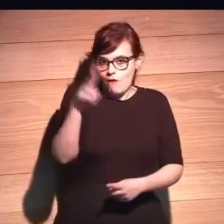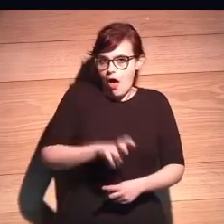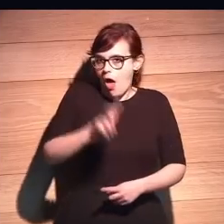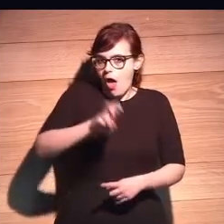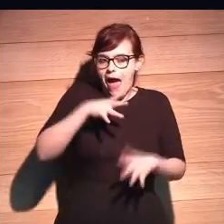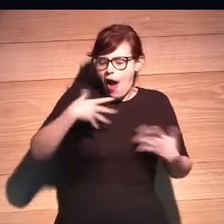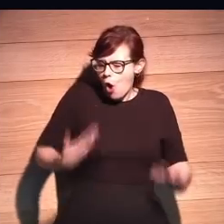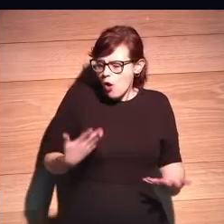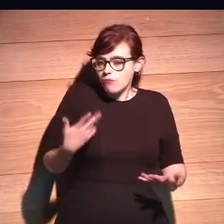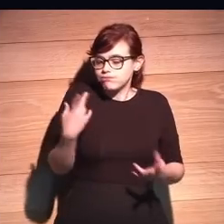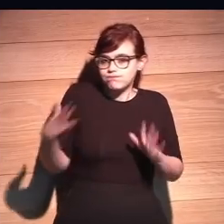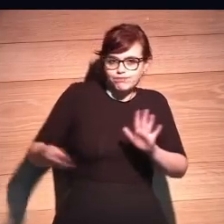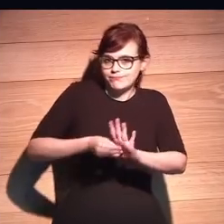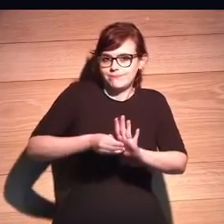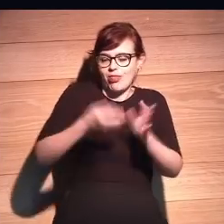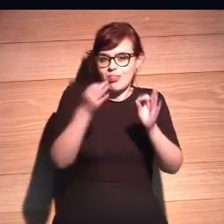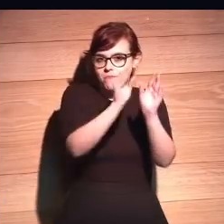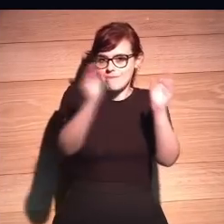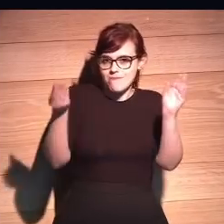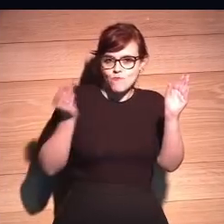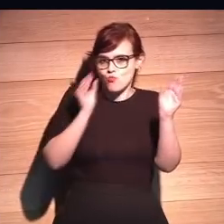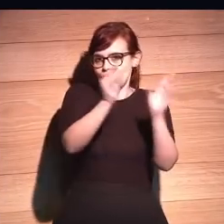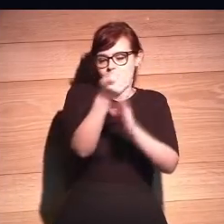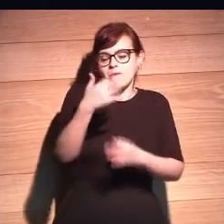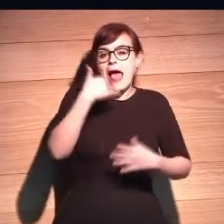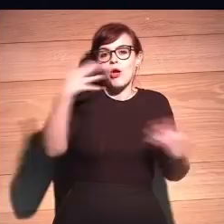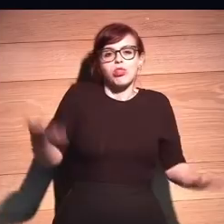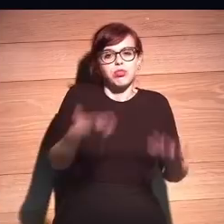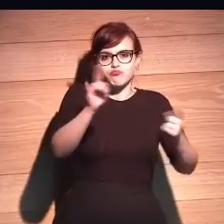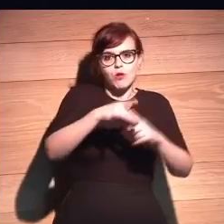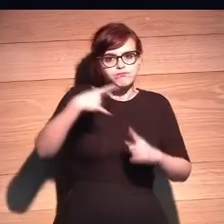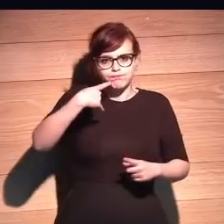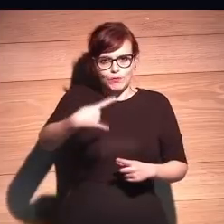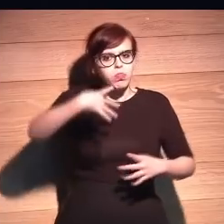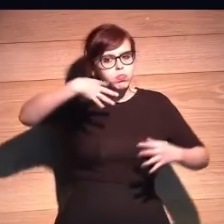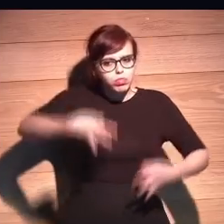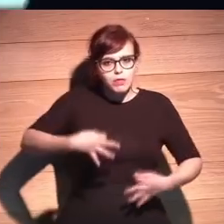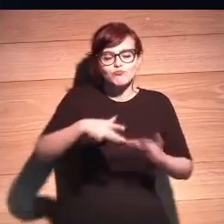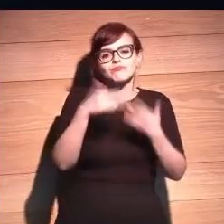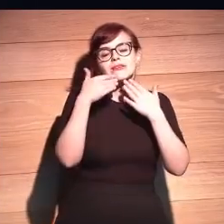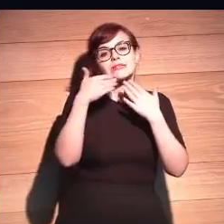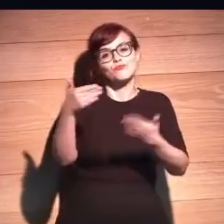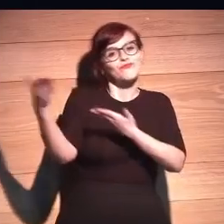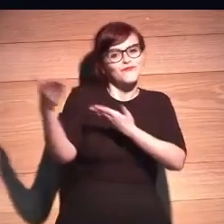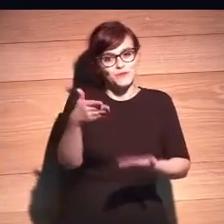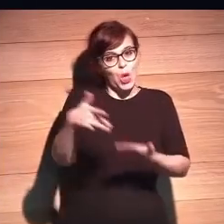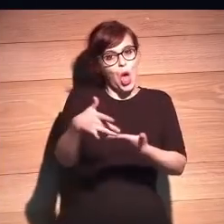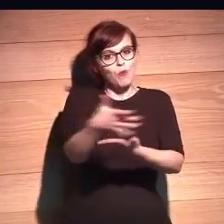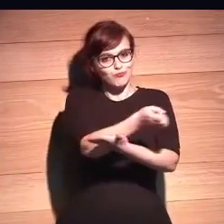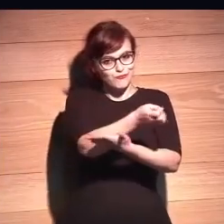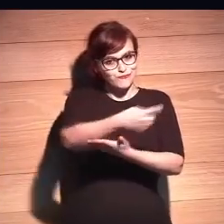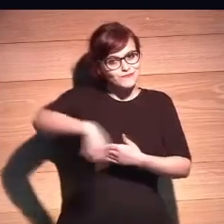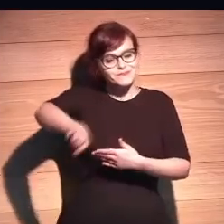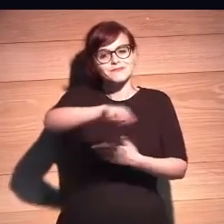mismo. Y de verdad que esto no es baladí, esta afirmación. Les damos la bienvenida a todos.